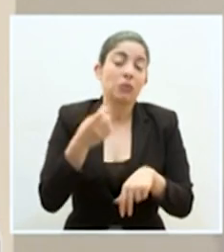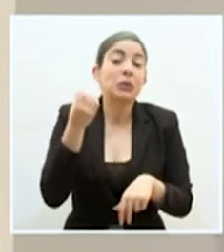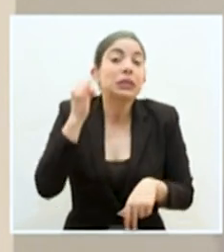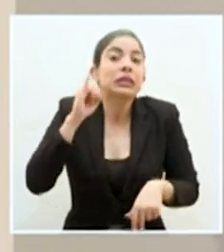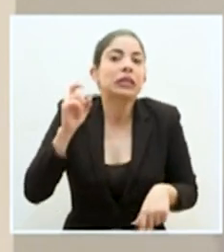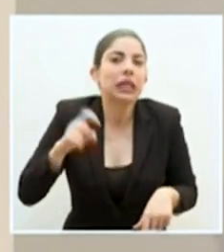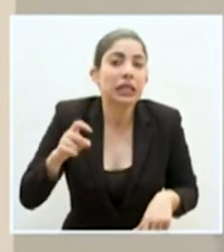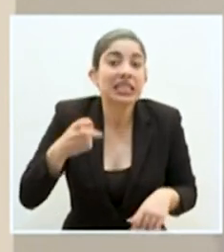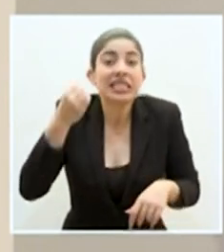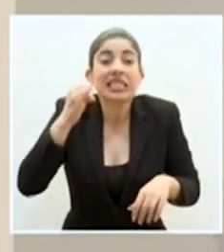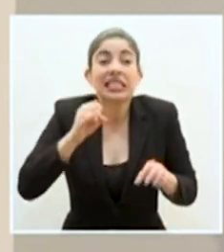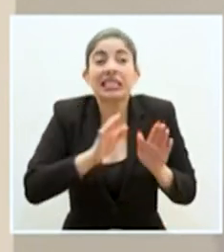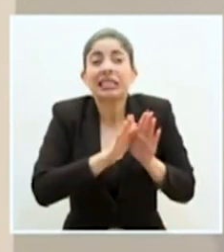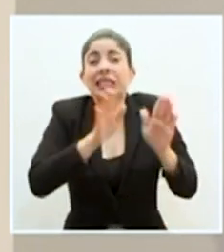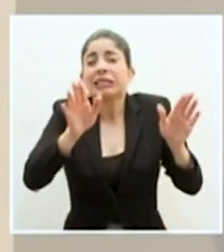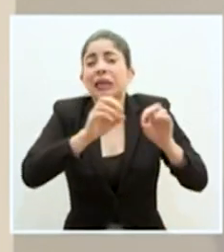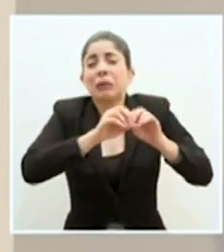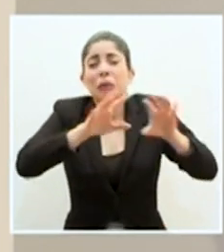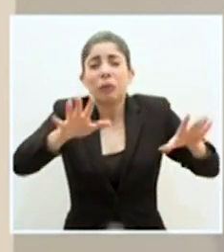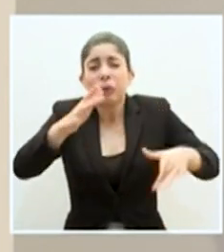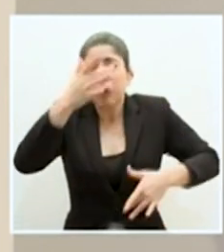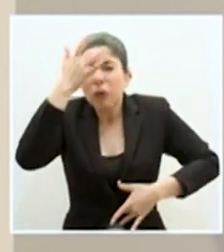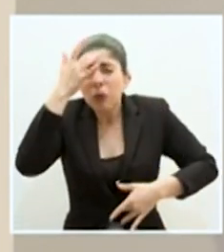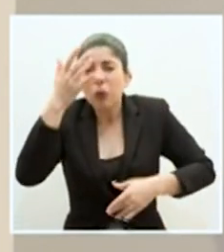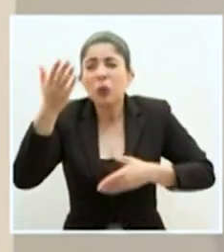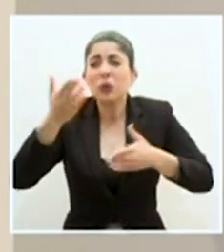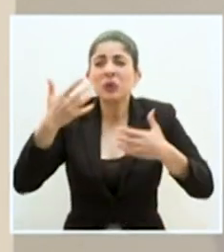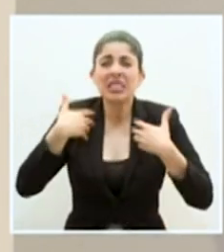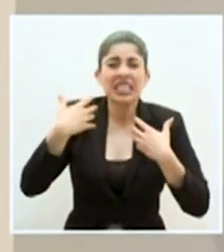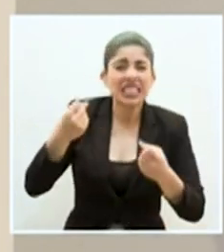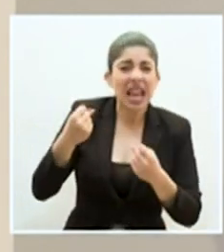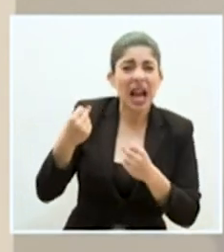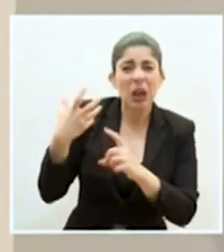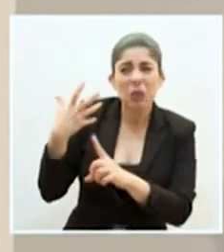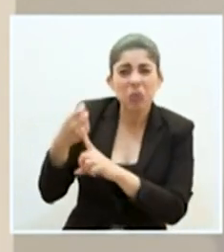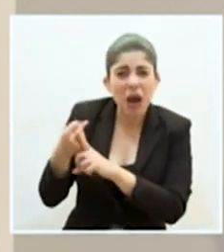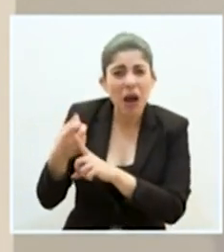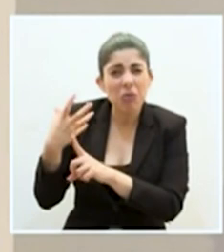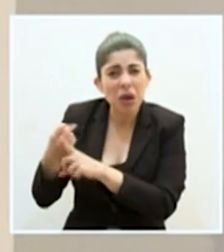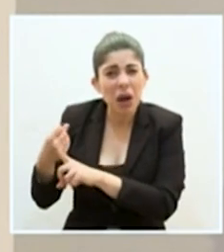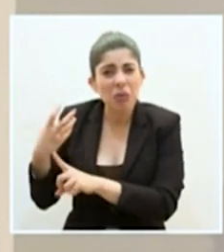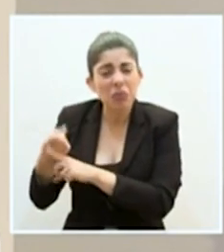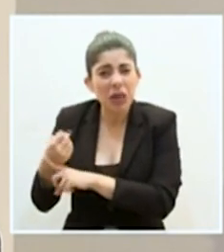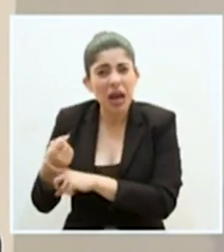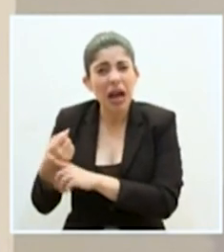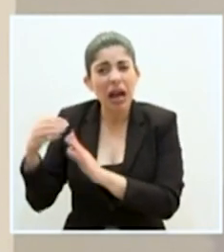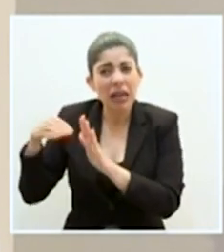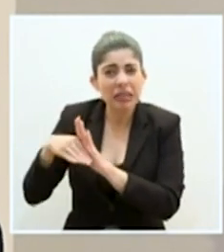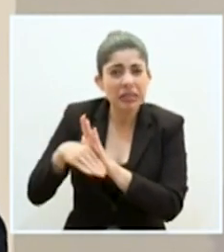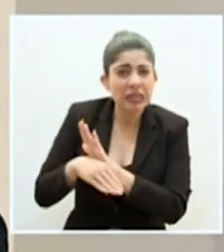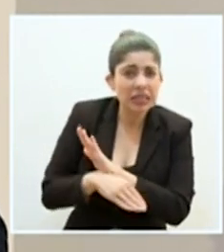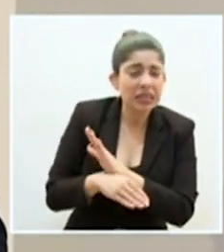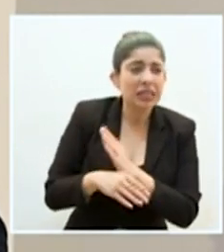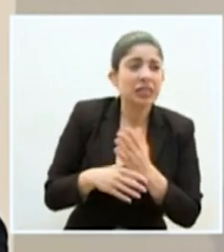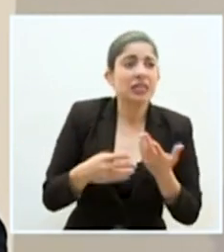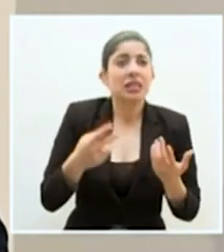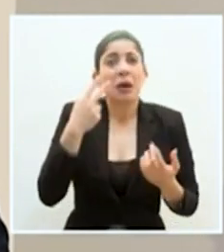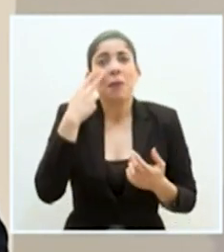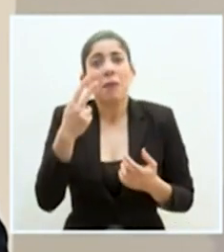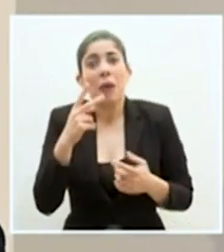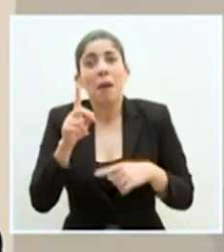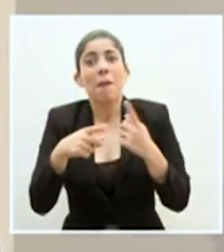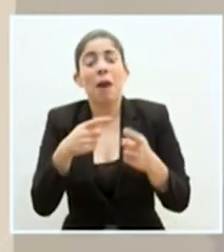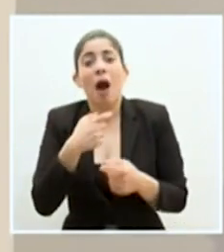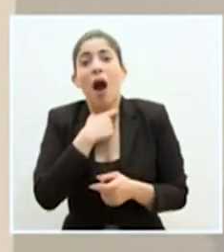una transmisión ampliada en donde vemos que la afectación en los servicios de salud está siendo una realidad y que ya estamos cerca de tener el